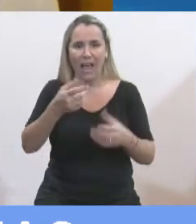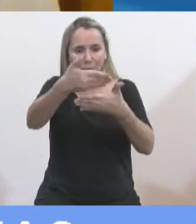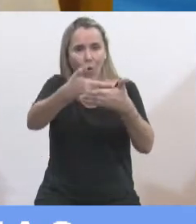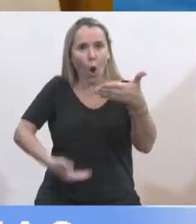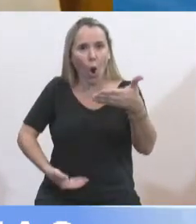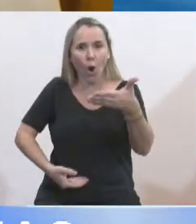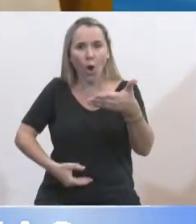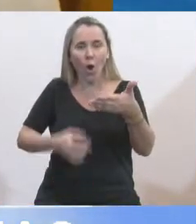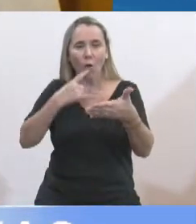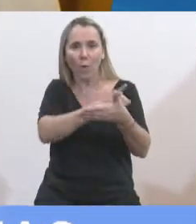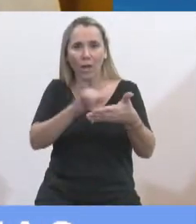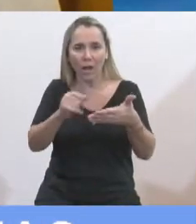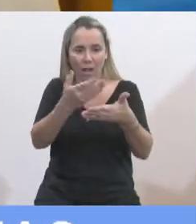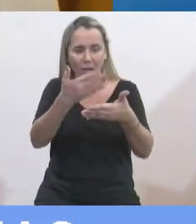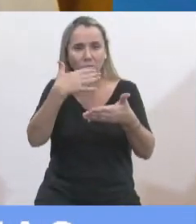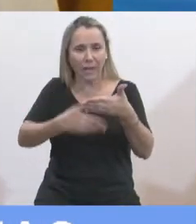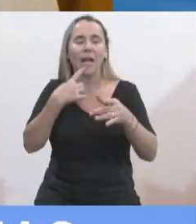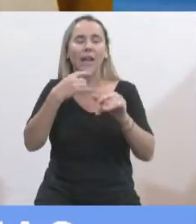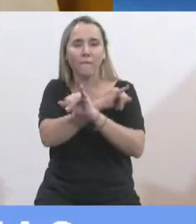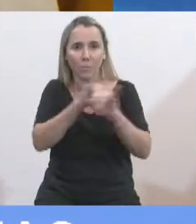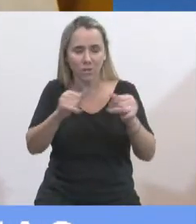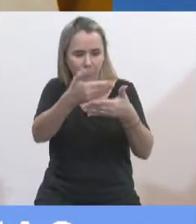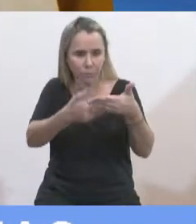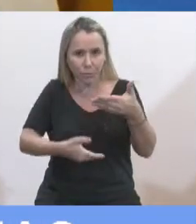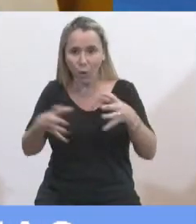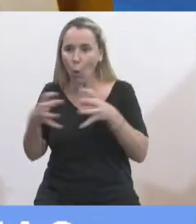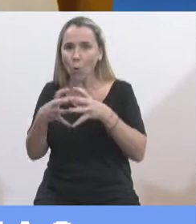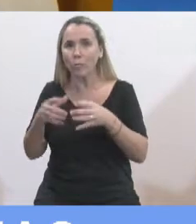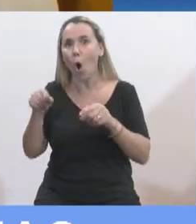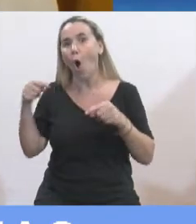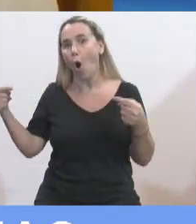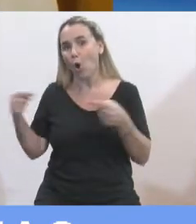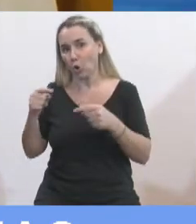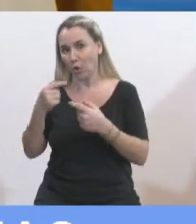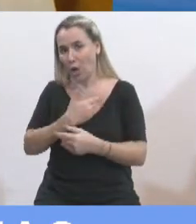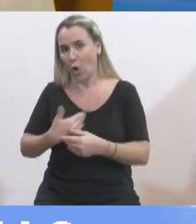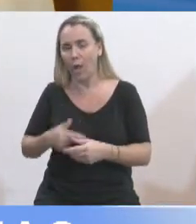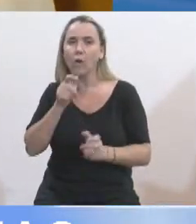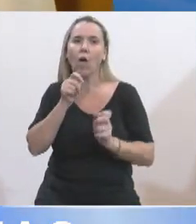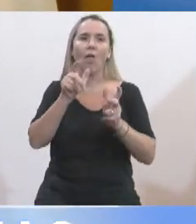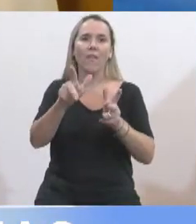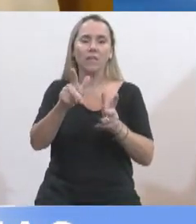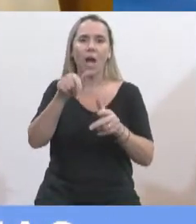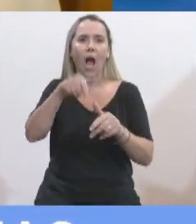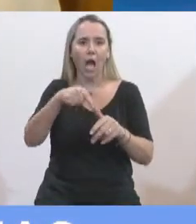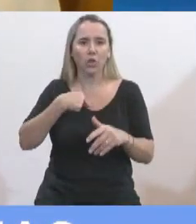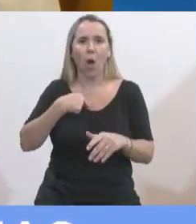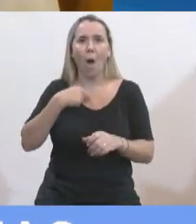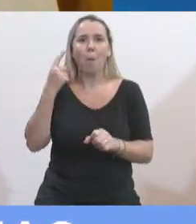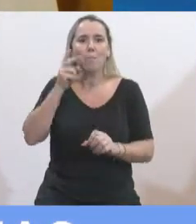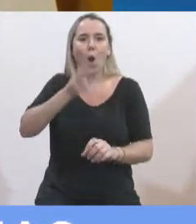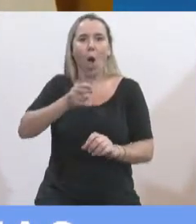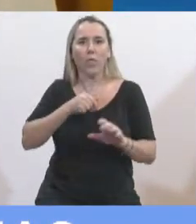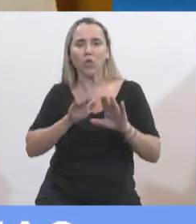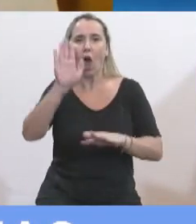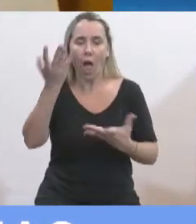que dio la oposición diciendo que se le impidió el uso de la palabra cuando entraron